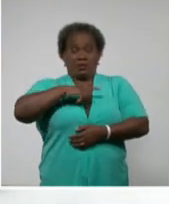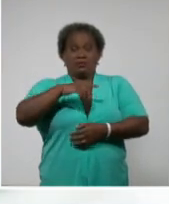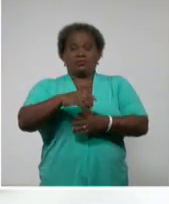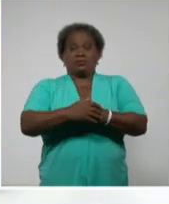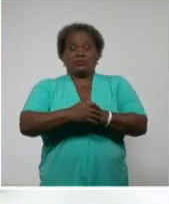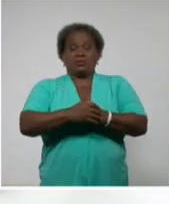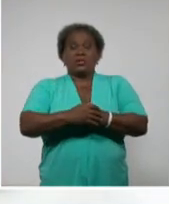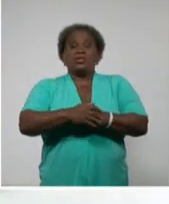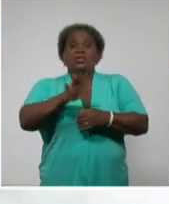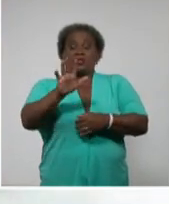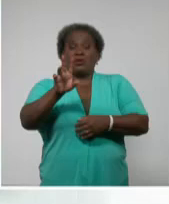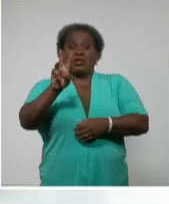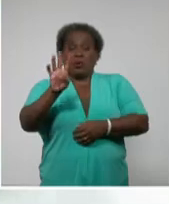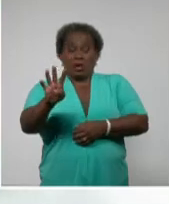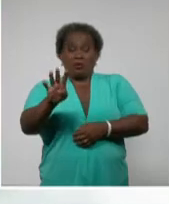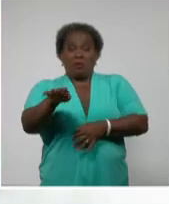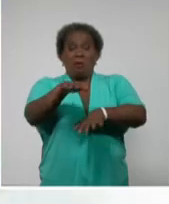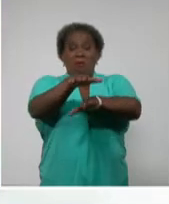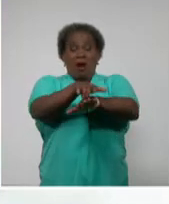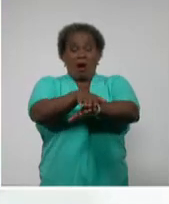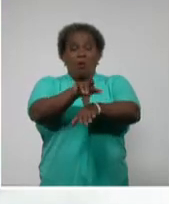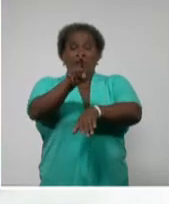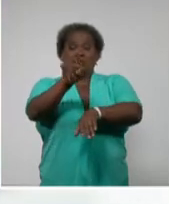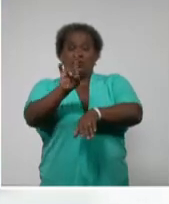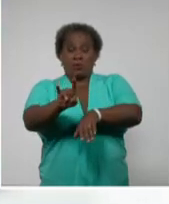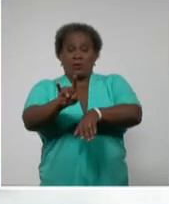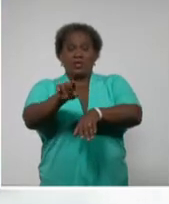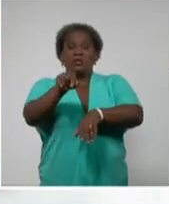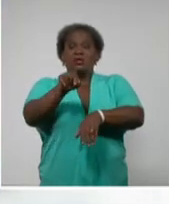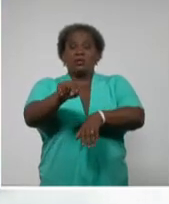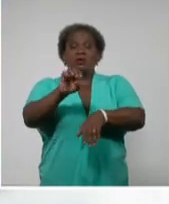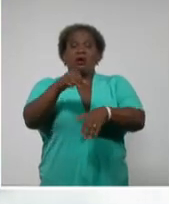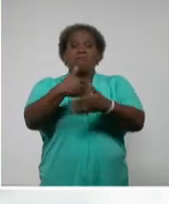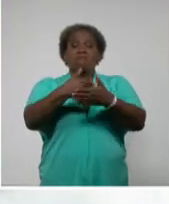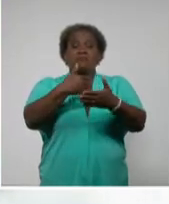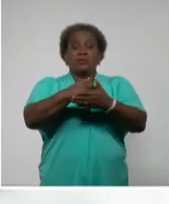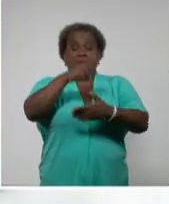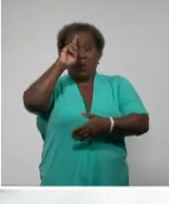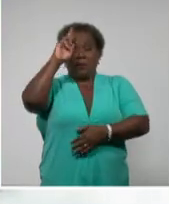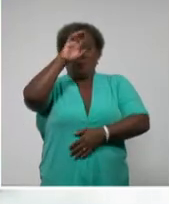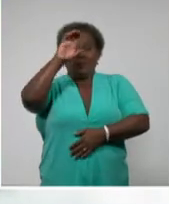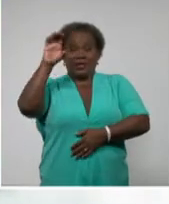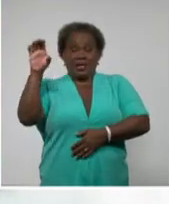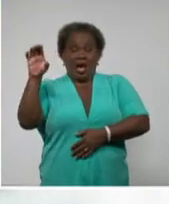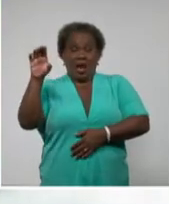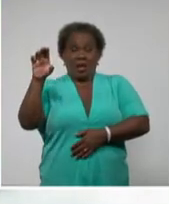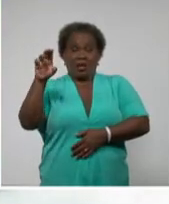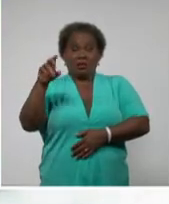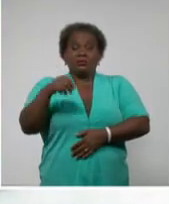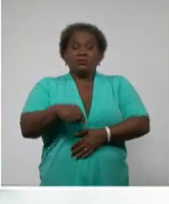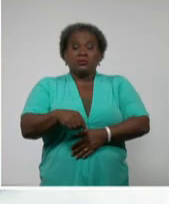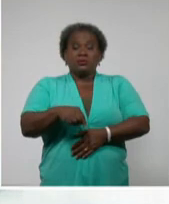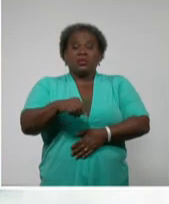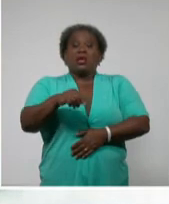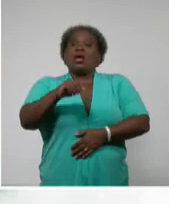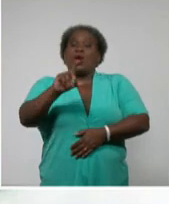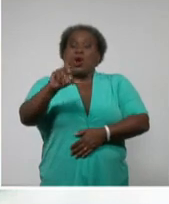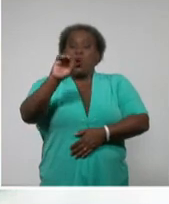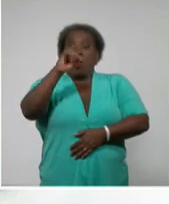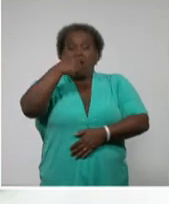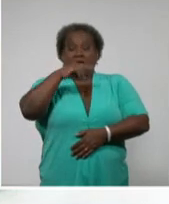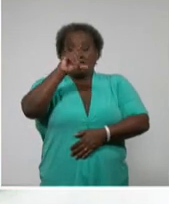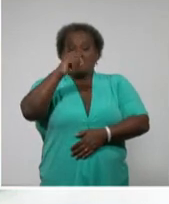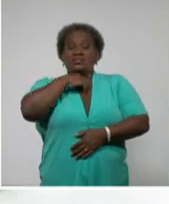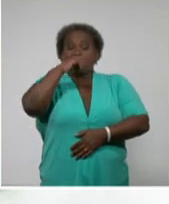Majagua 19, así como las instituciones hospitalarias. Doctor Antonio Loasi Girahola con 100